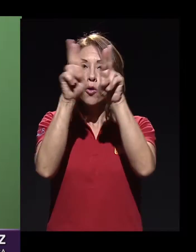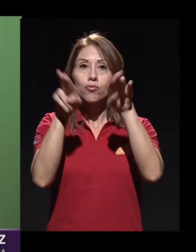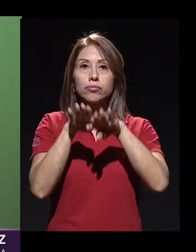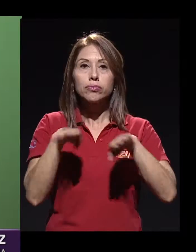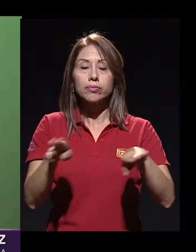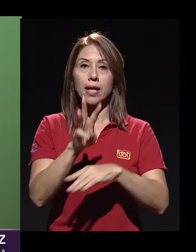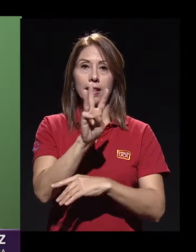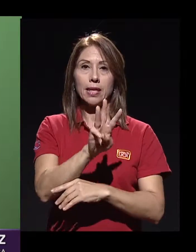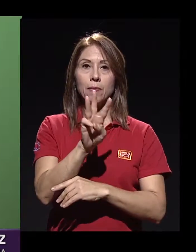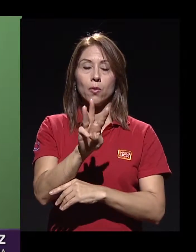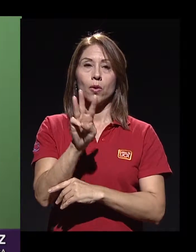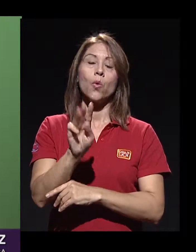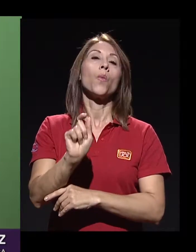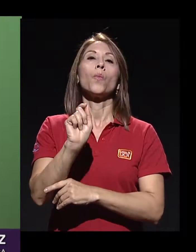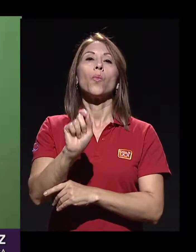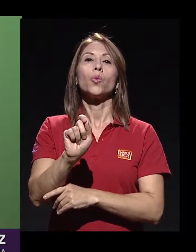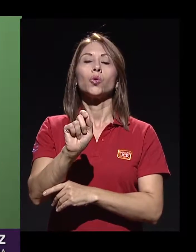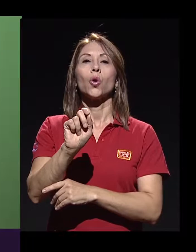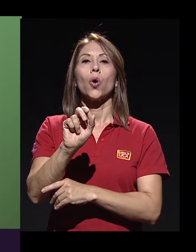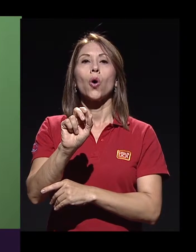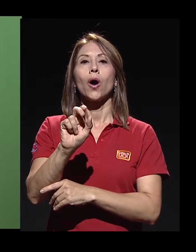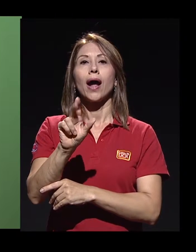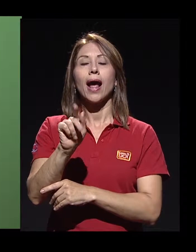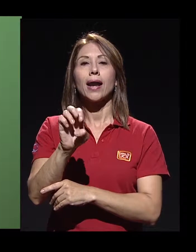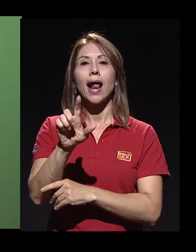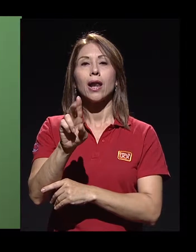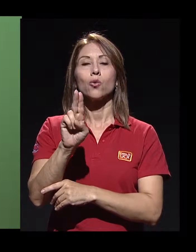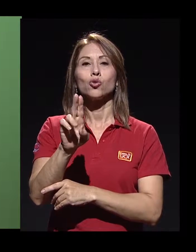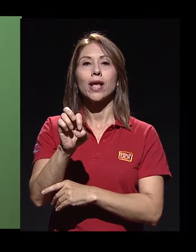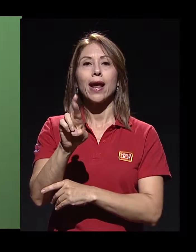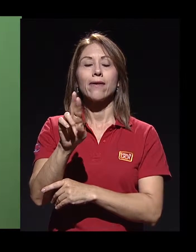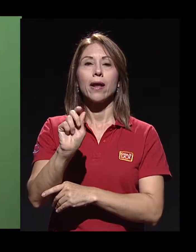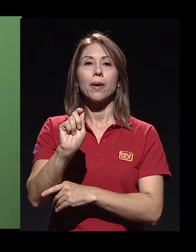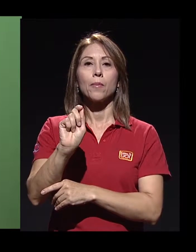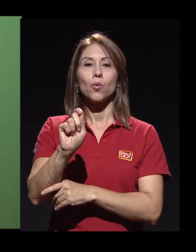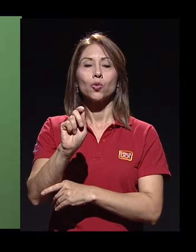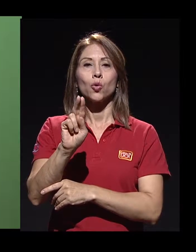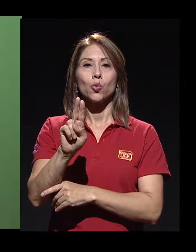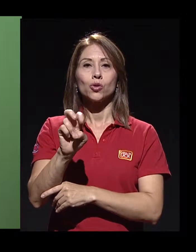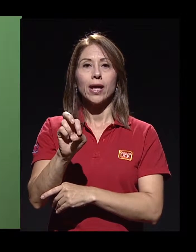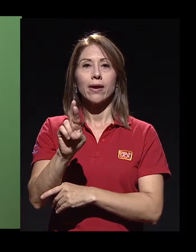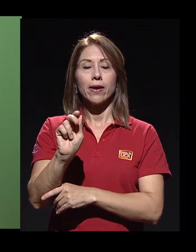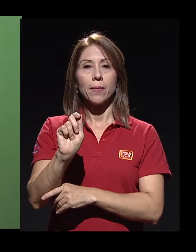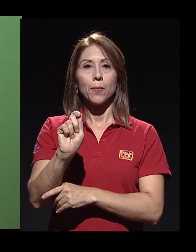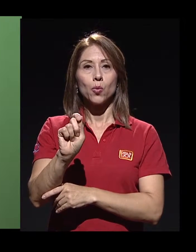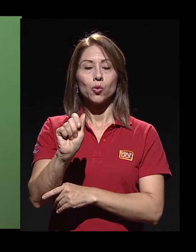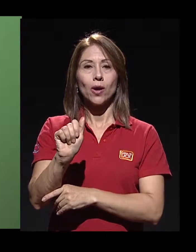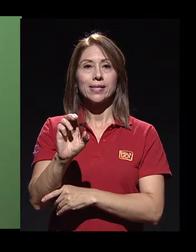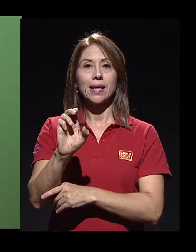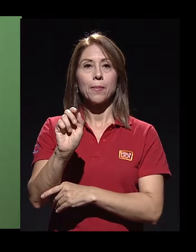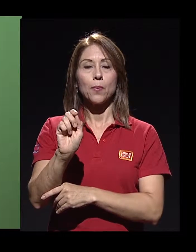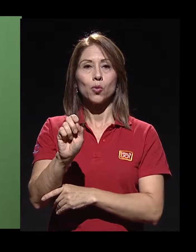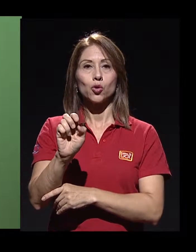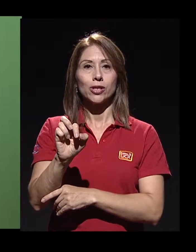línea en el sitio web www.canalucr.ucr.ac.cr Y aquí en el programa